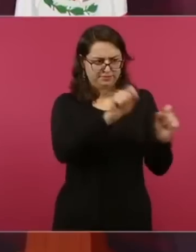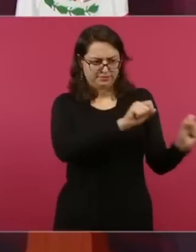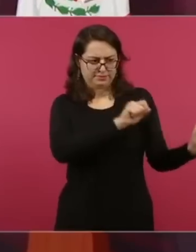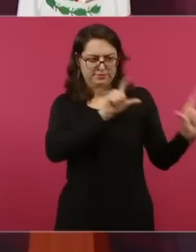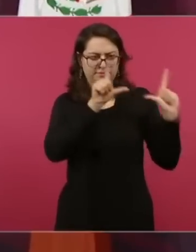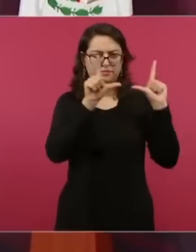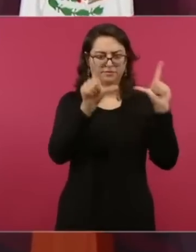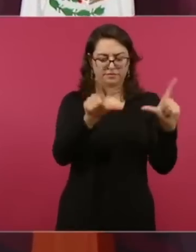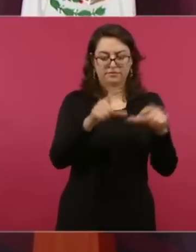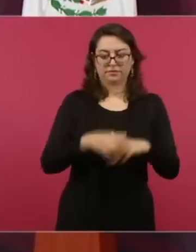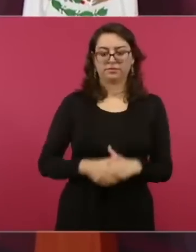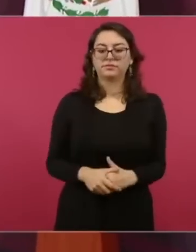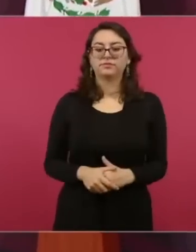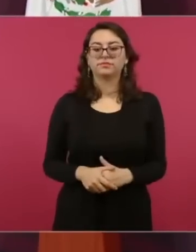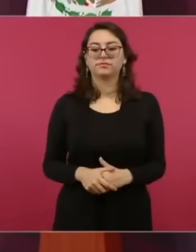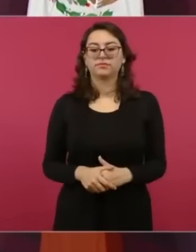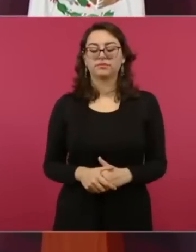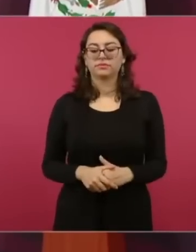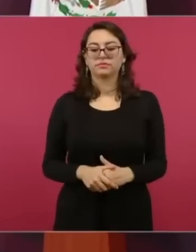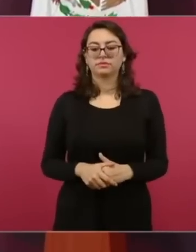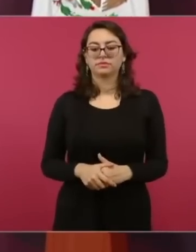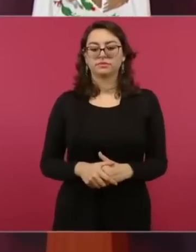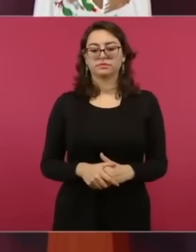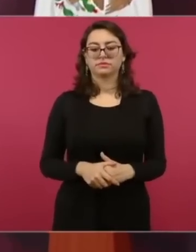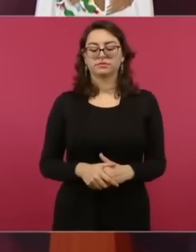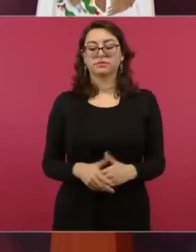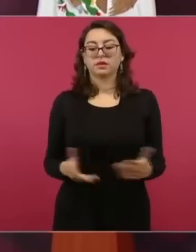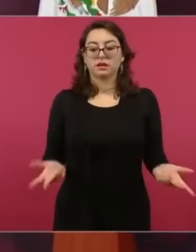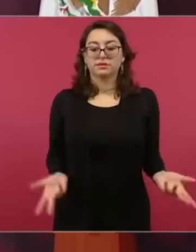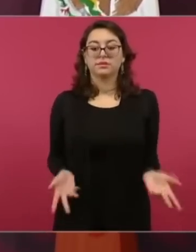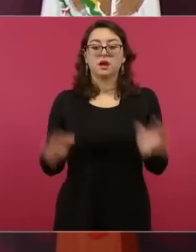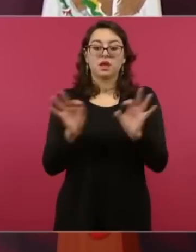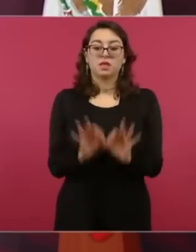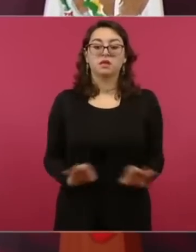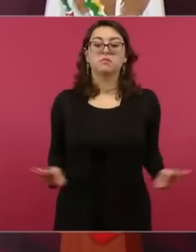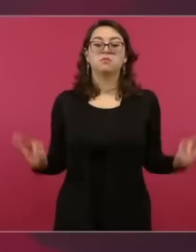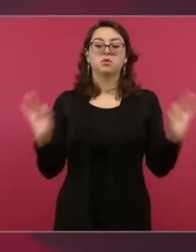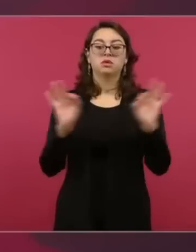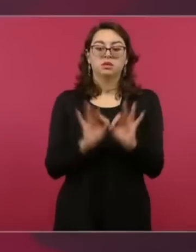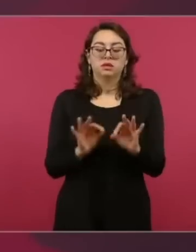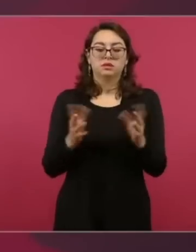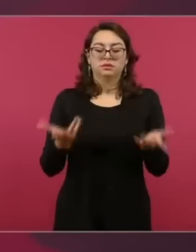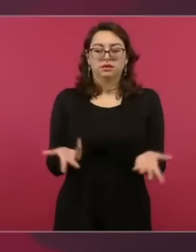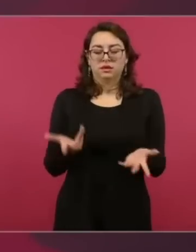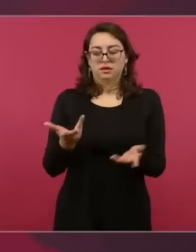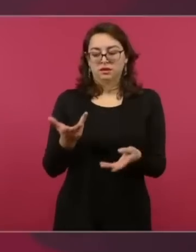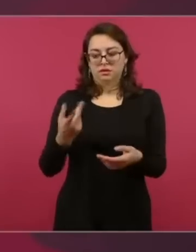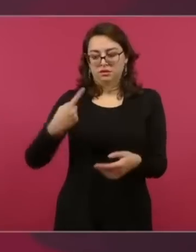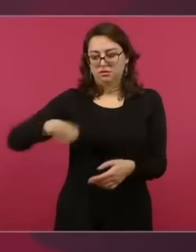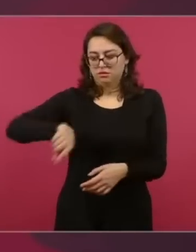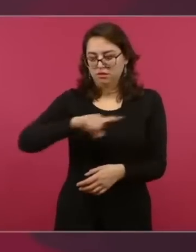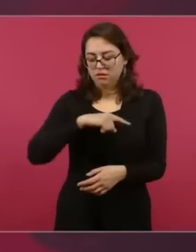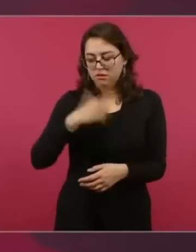quieran conocer la historia de cuándo